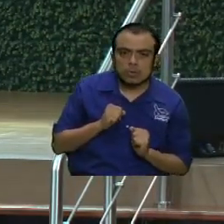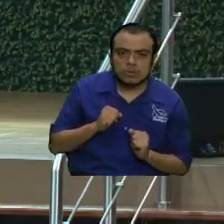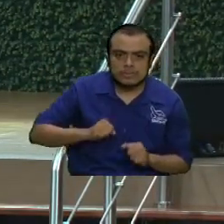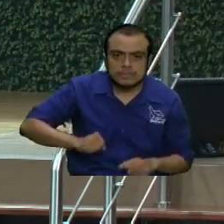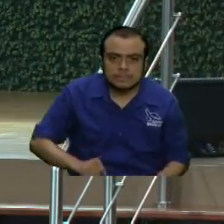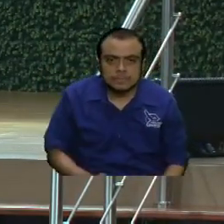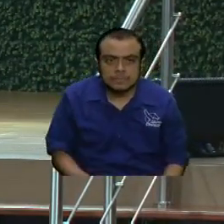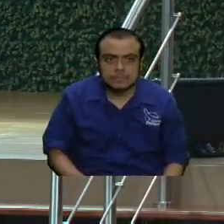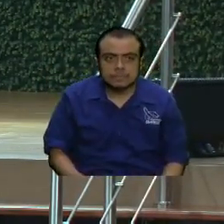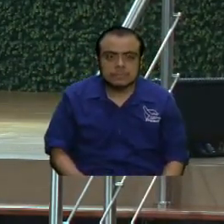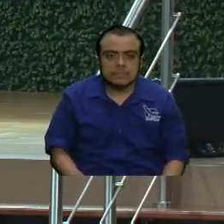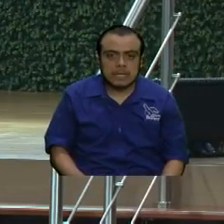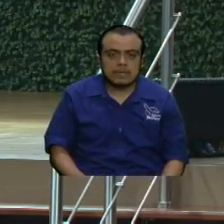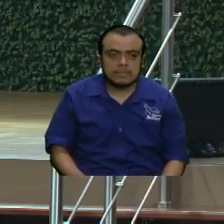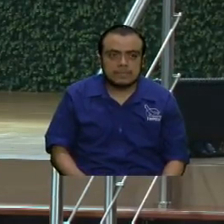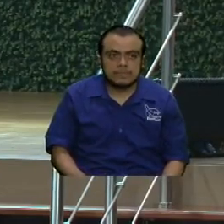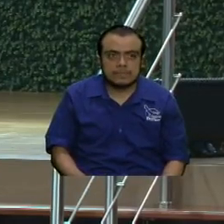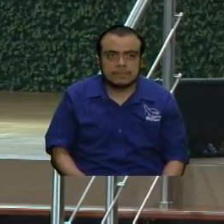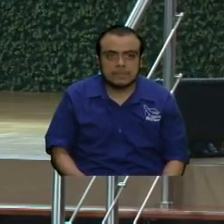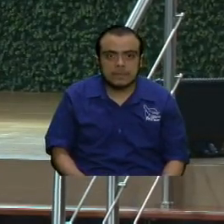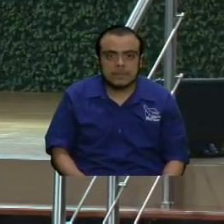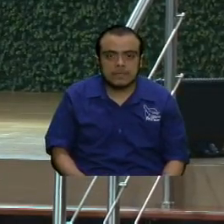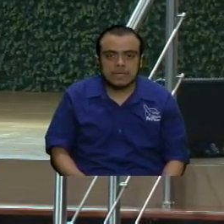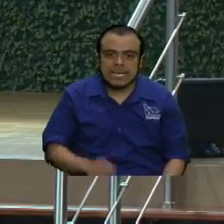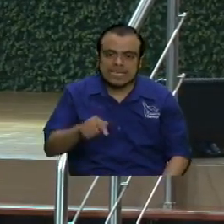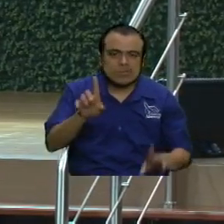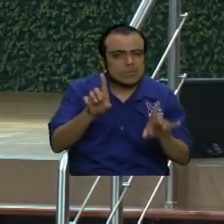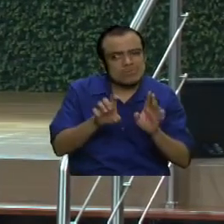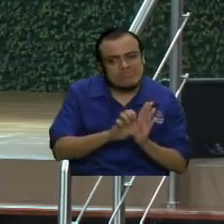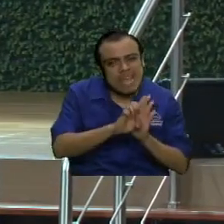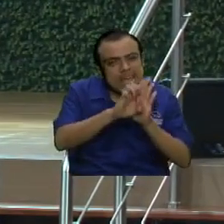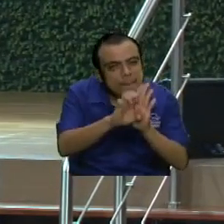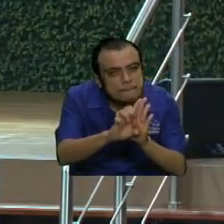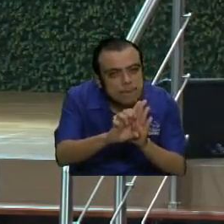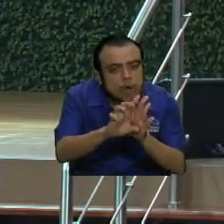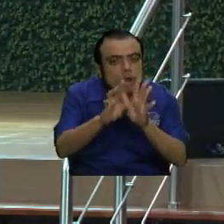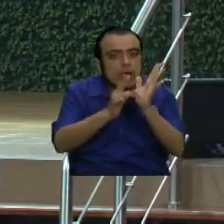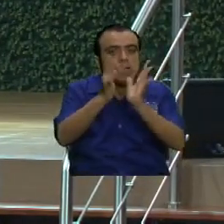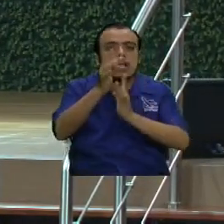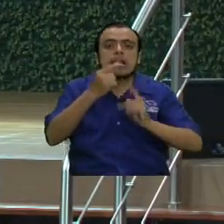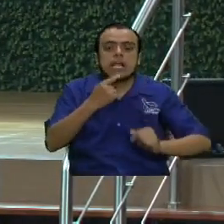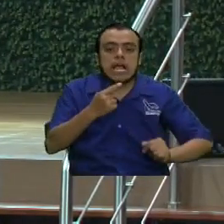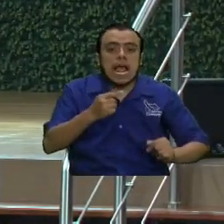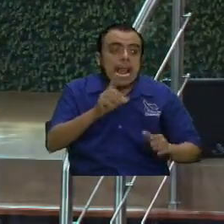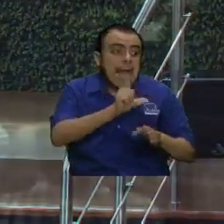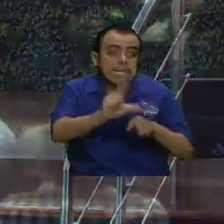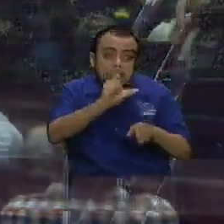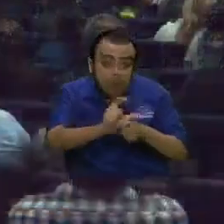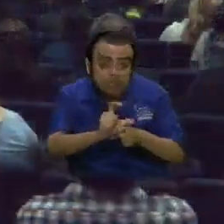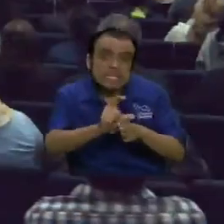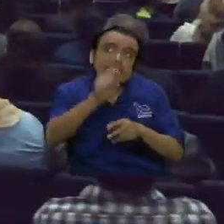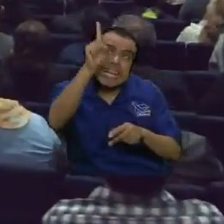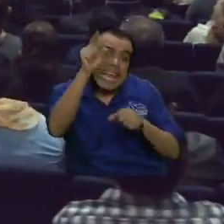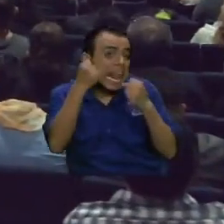también es un prototipo de aquel contexto cuando Jesús dijo, Las cosas que yo hago,